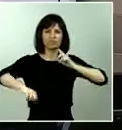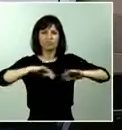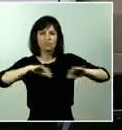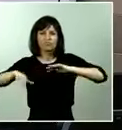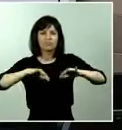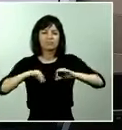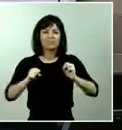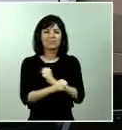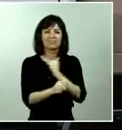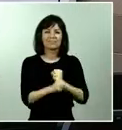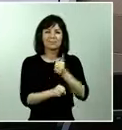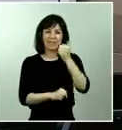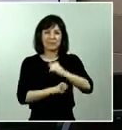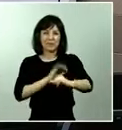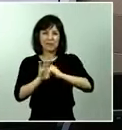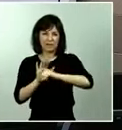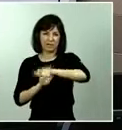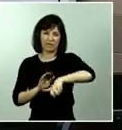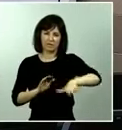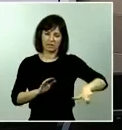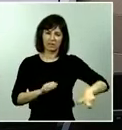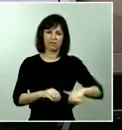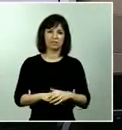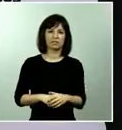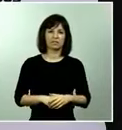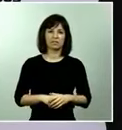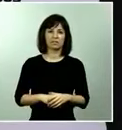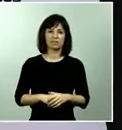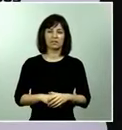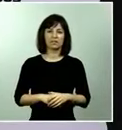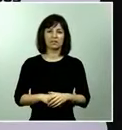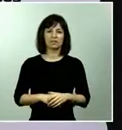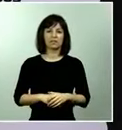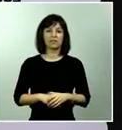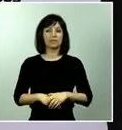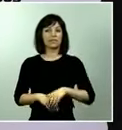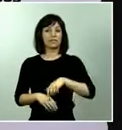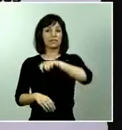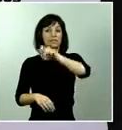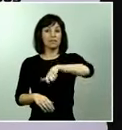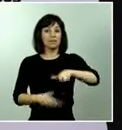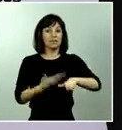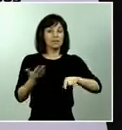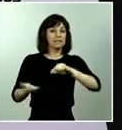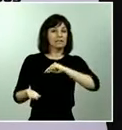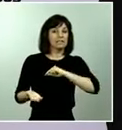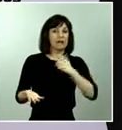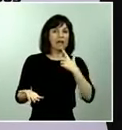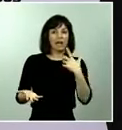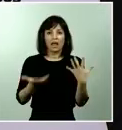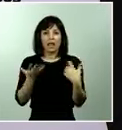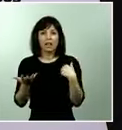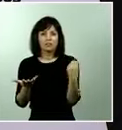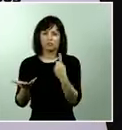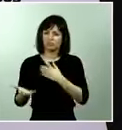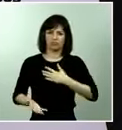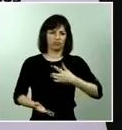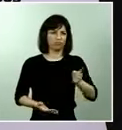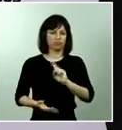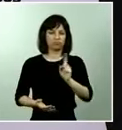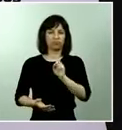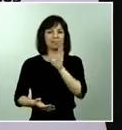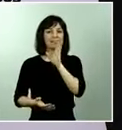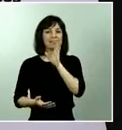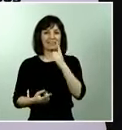próximas a los ciudadanos. No hemos querido que en ningún momento los ciudadanos se hayan podido sentir solos. Lo he dicho antes, cuando el caso de